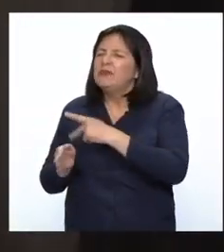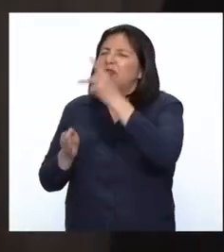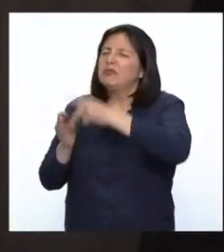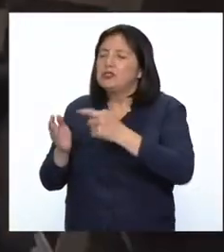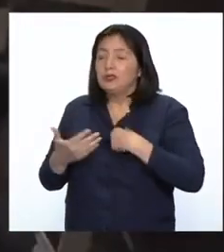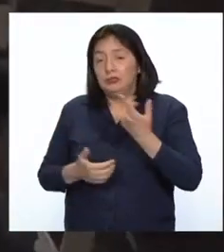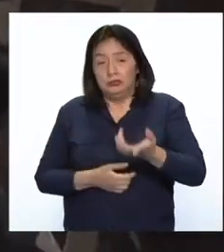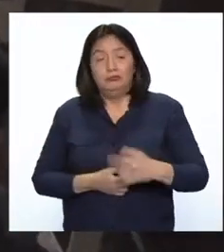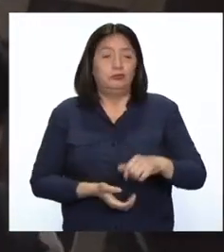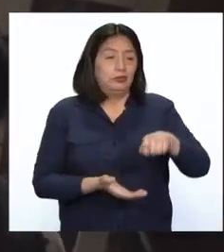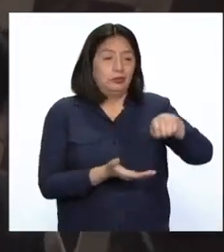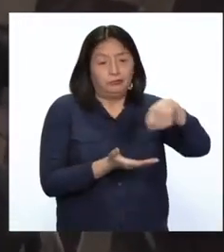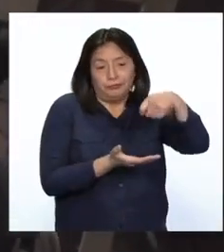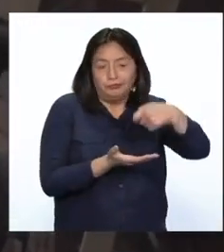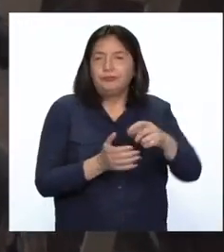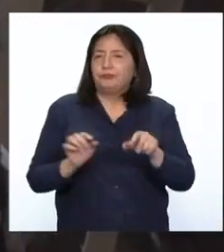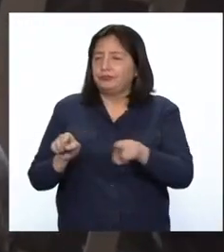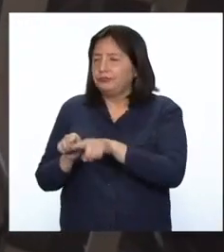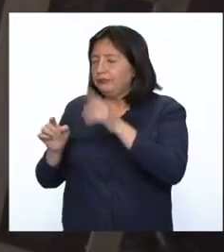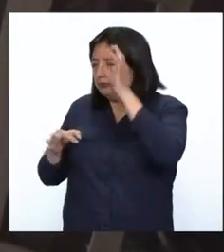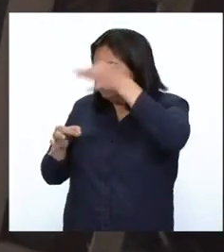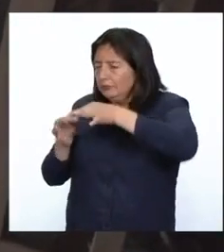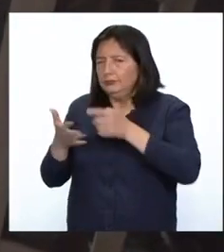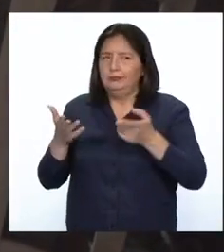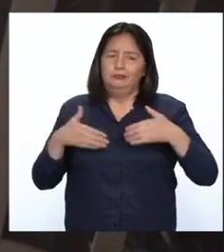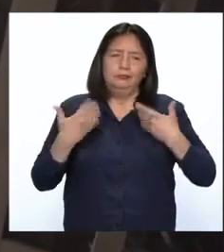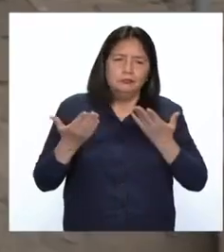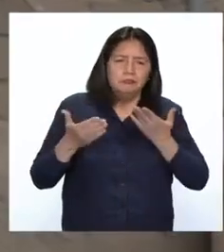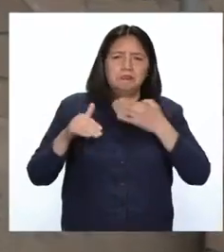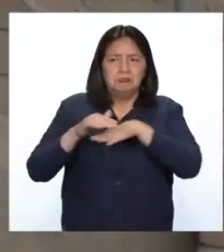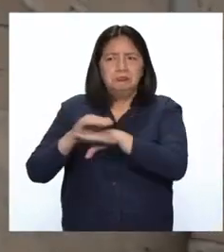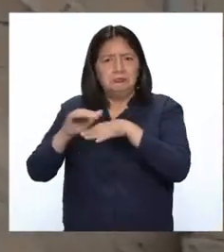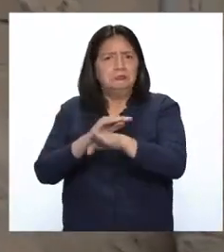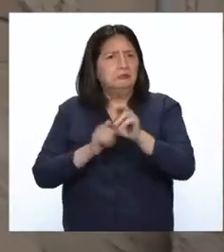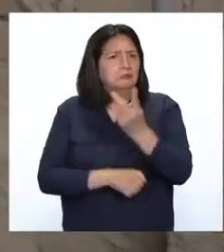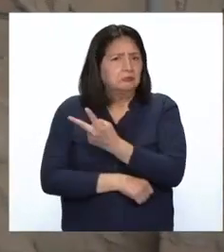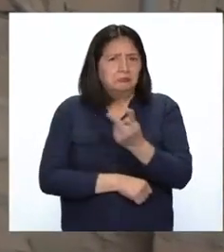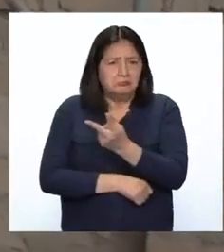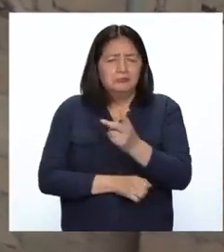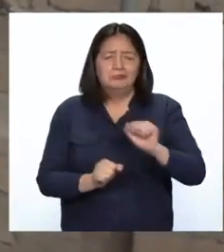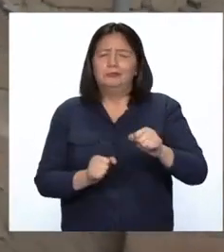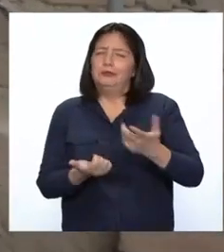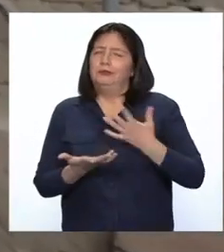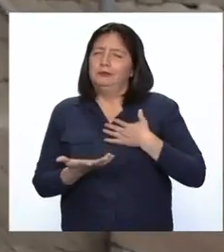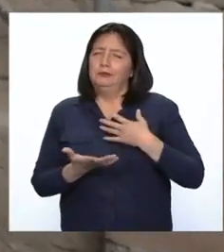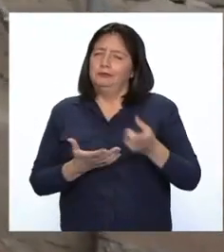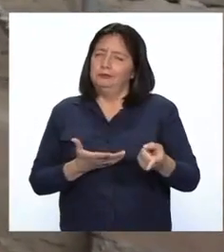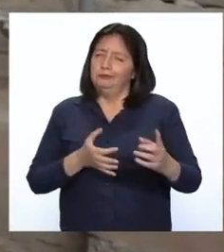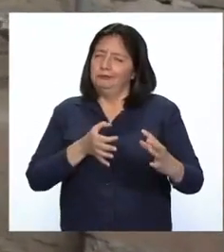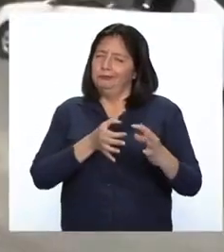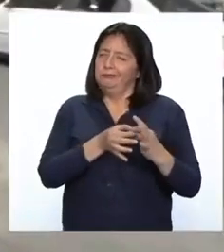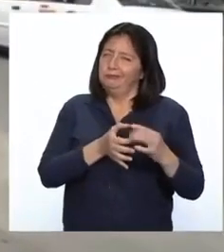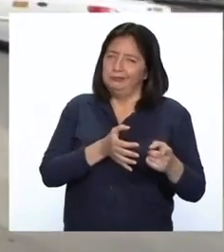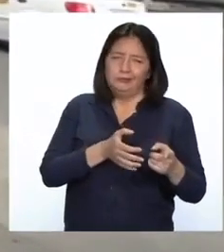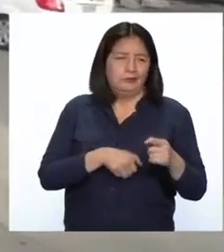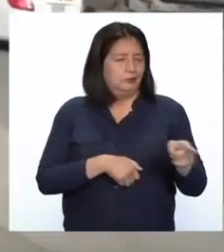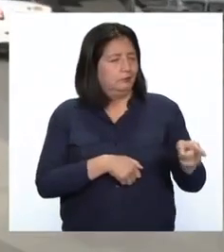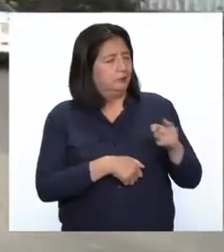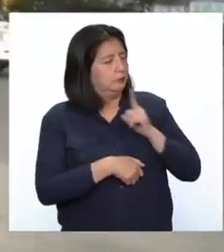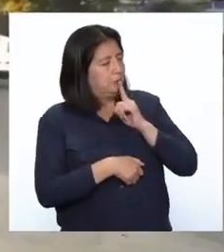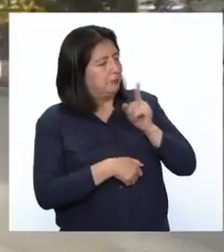oportunidad de ingresar a los dos, pero por este apego que tuve y esta experiencia que ya tuve en el centro de salud con mi padre,